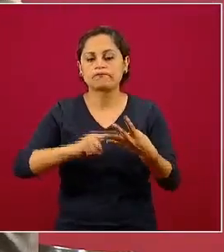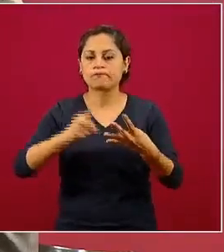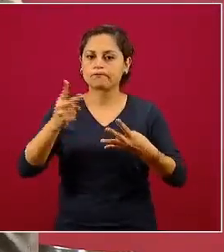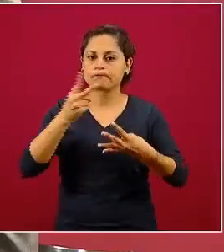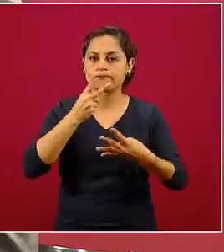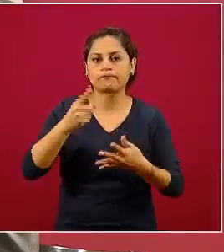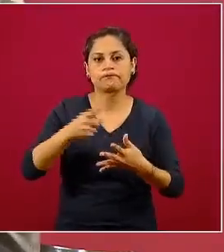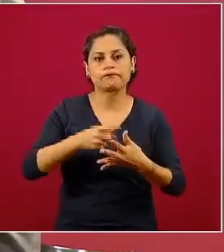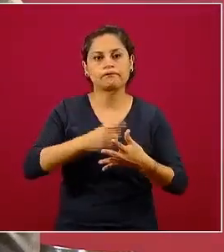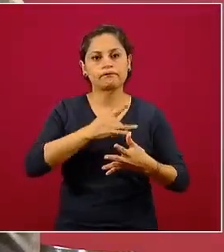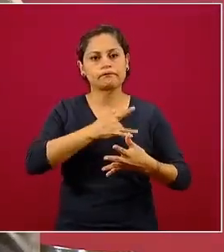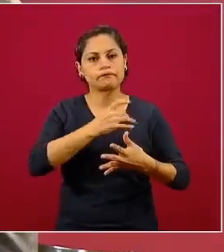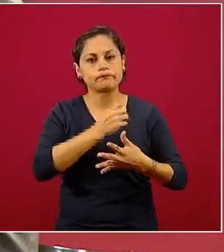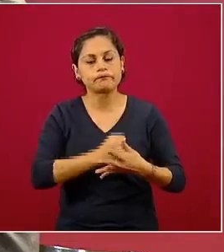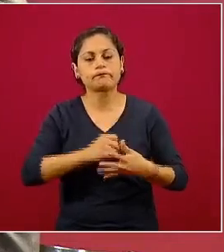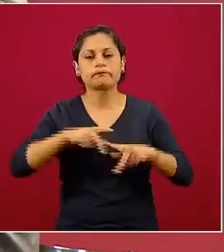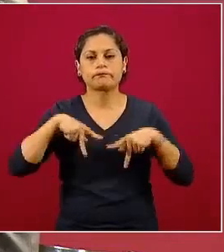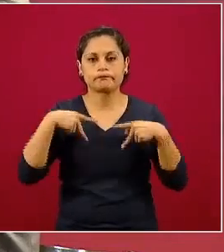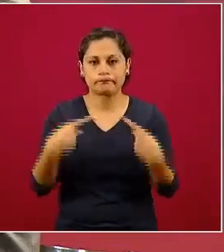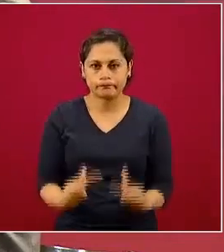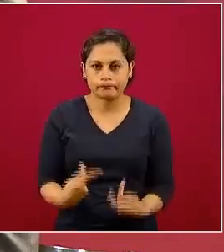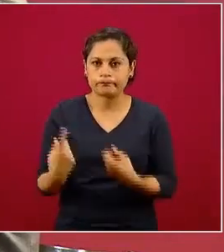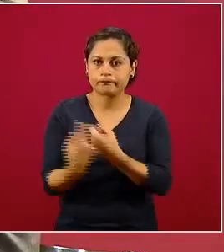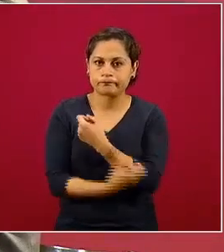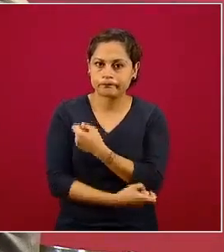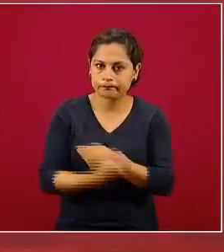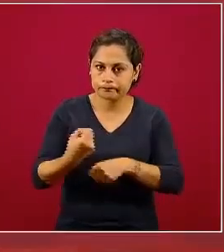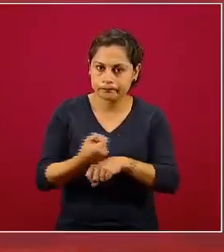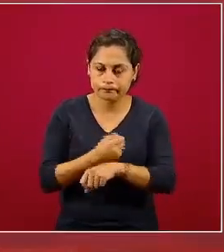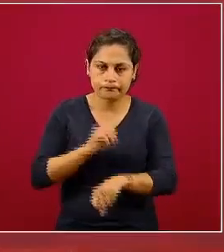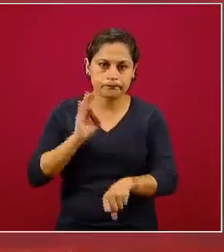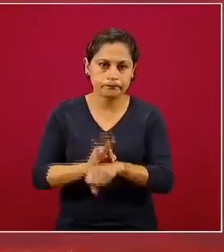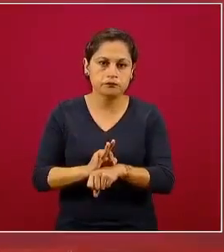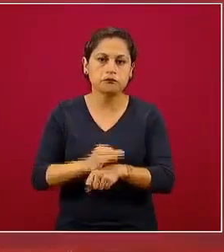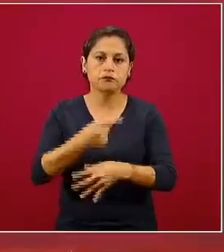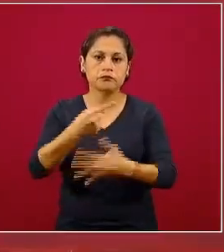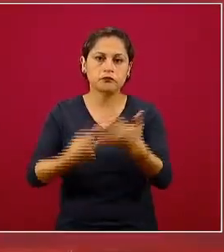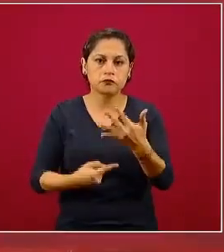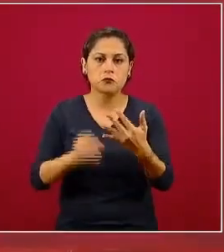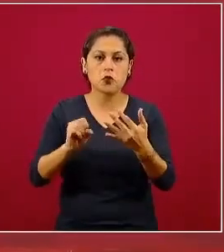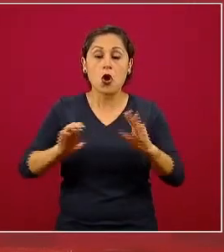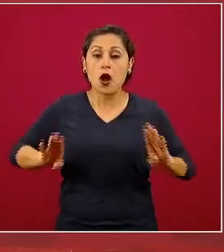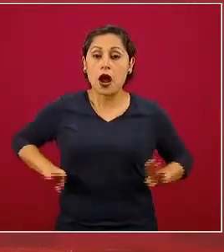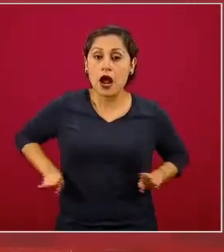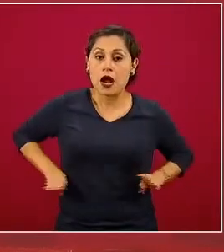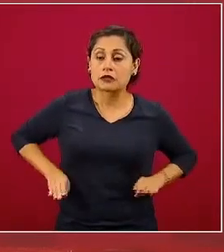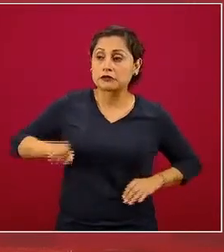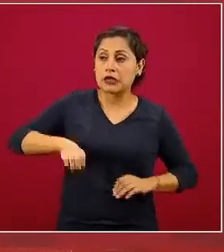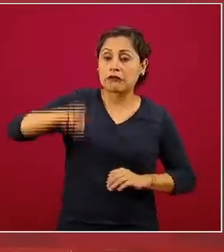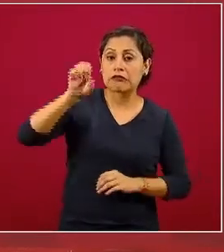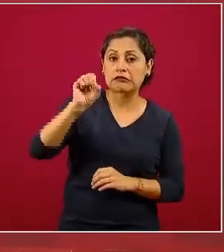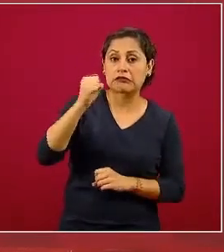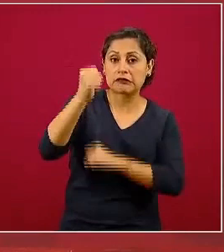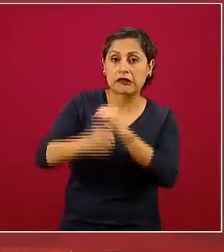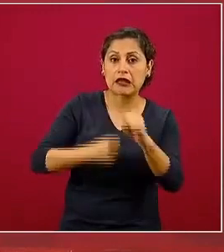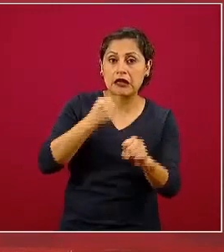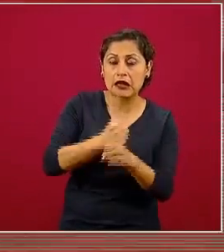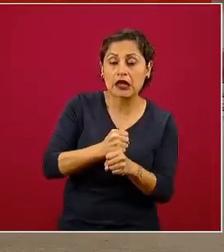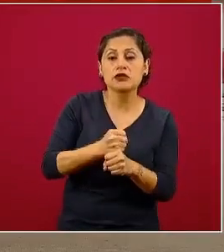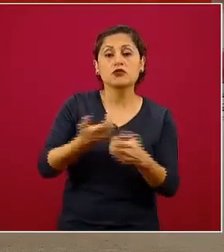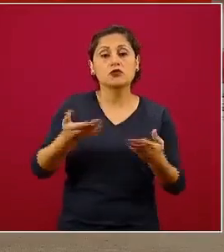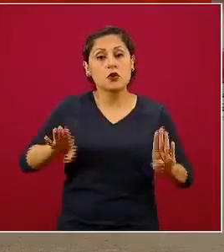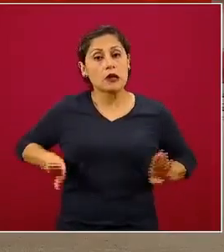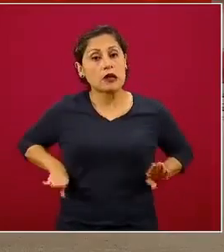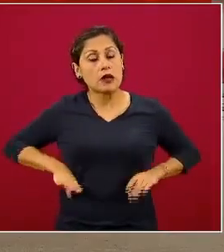inmunosupresión, o que tienen más de 60 años o mujeres embarazadas, deben tener